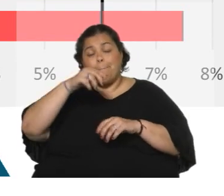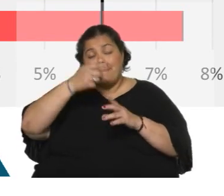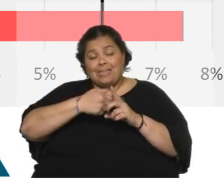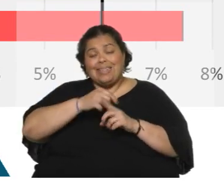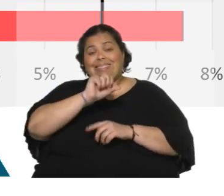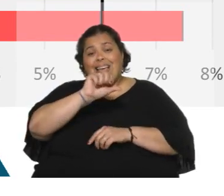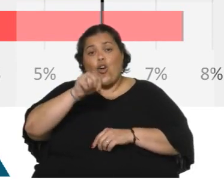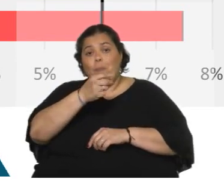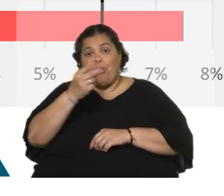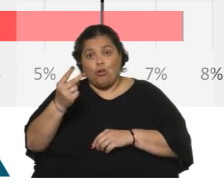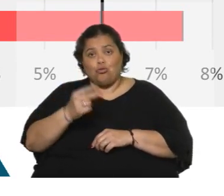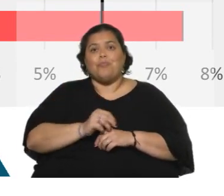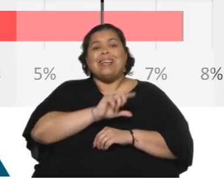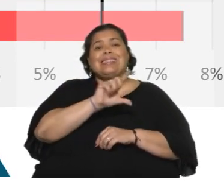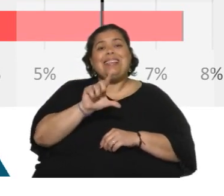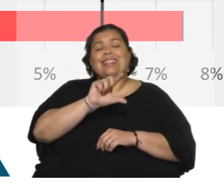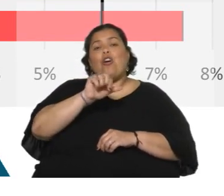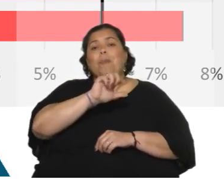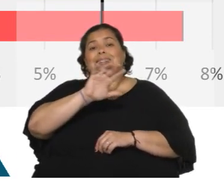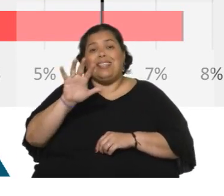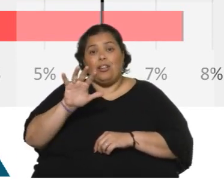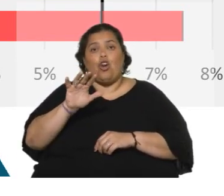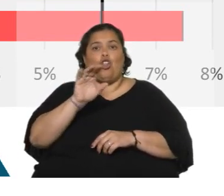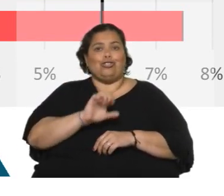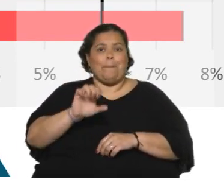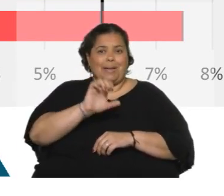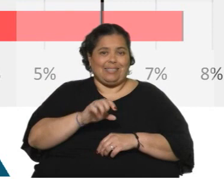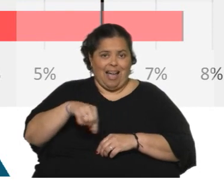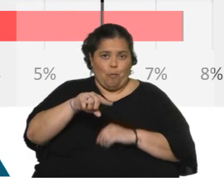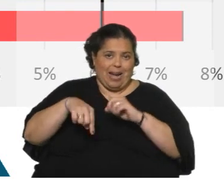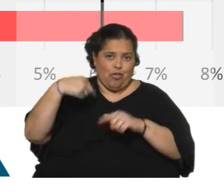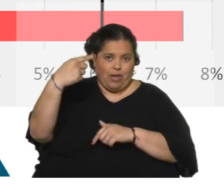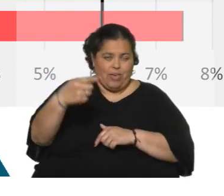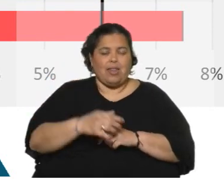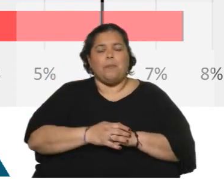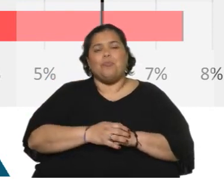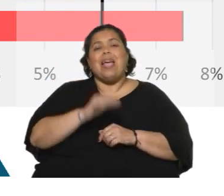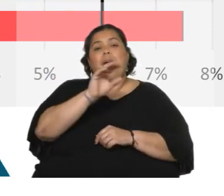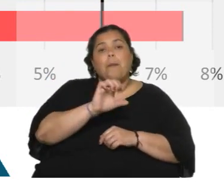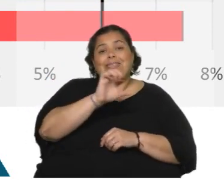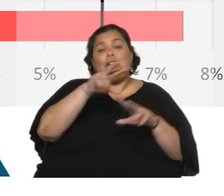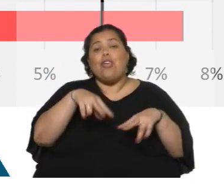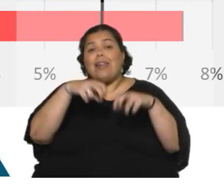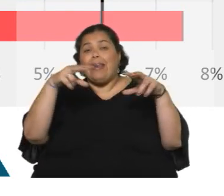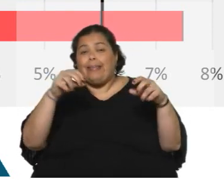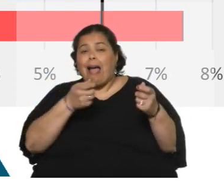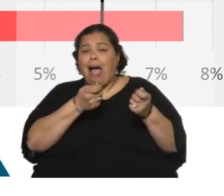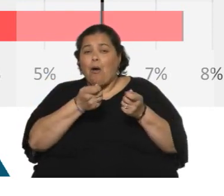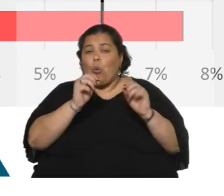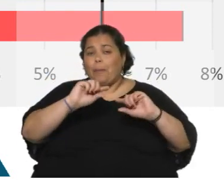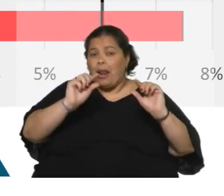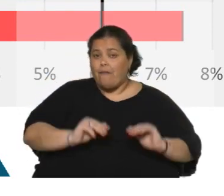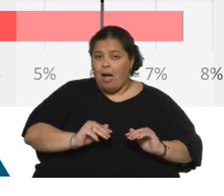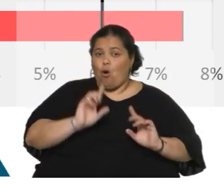,5% para 2024. Empresarios y analistas ajustaron levemente a la baja en la última consulta. Es una buena